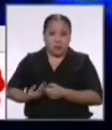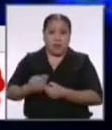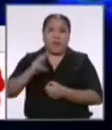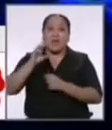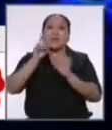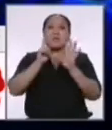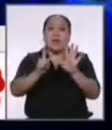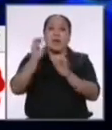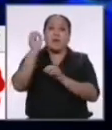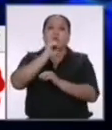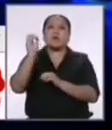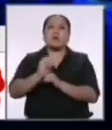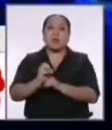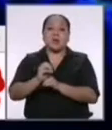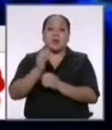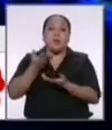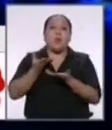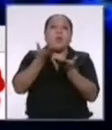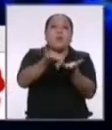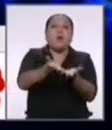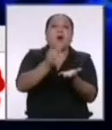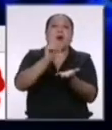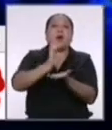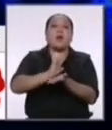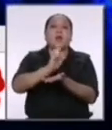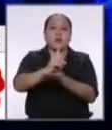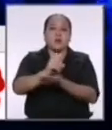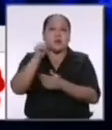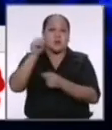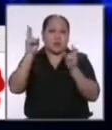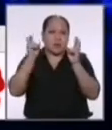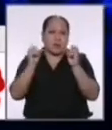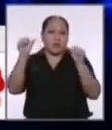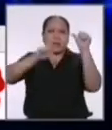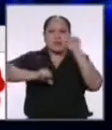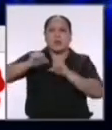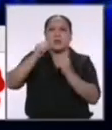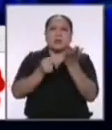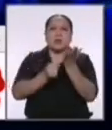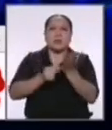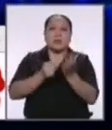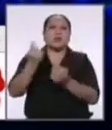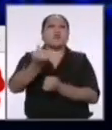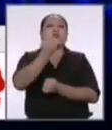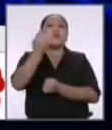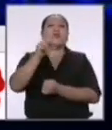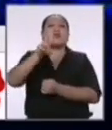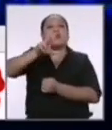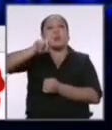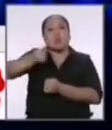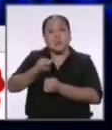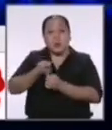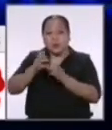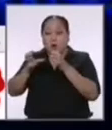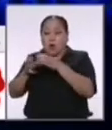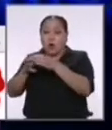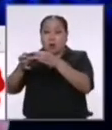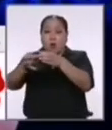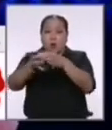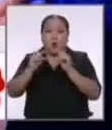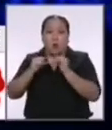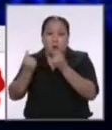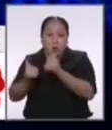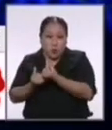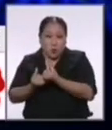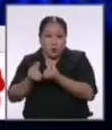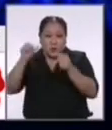del presupuesto para educación y decir que en materia de ciencia y tecnología solo 3.000 clubes de ciencias